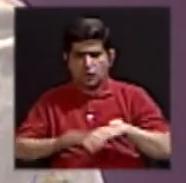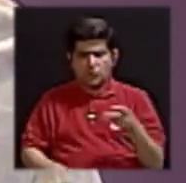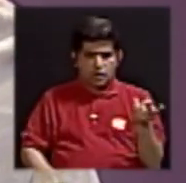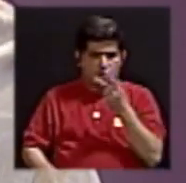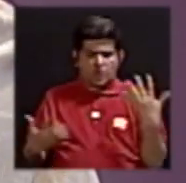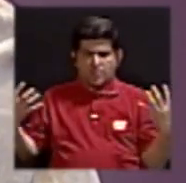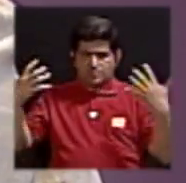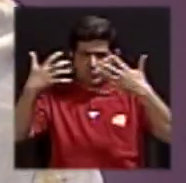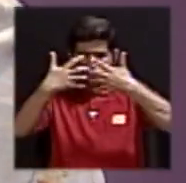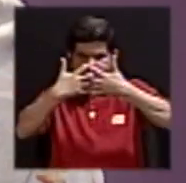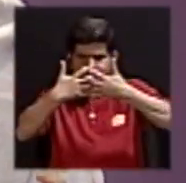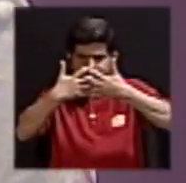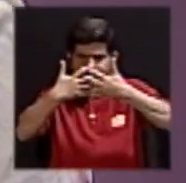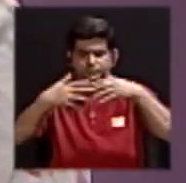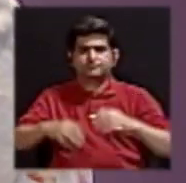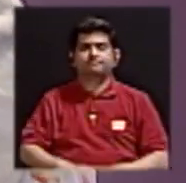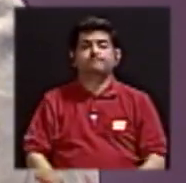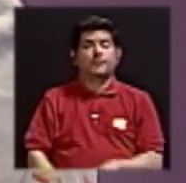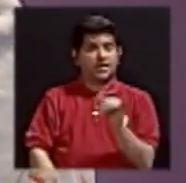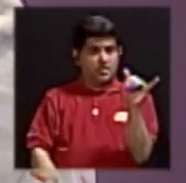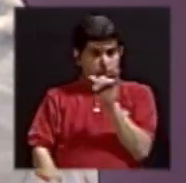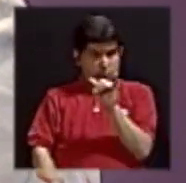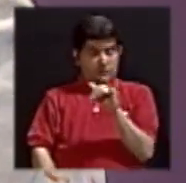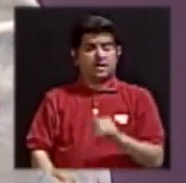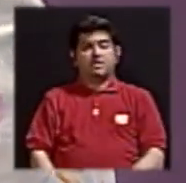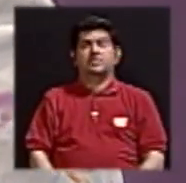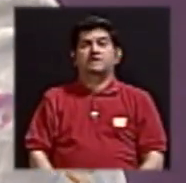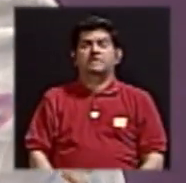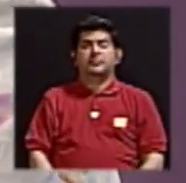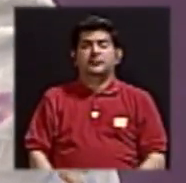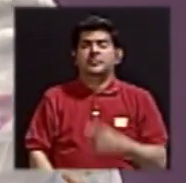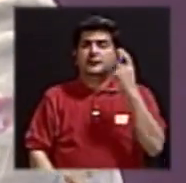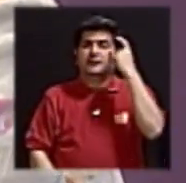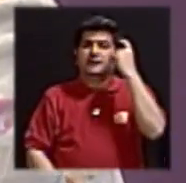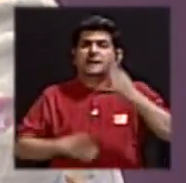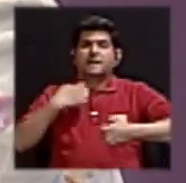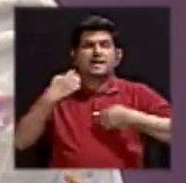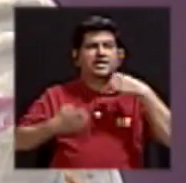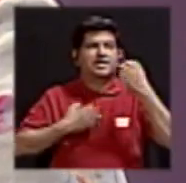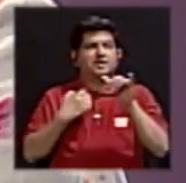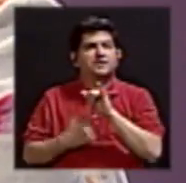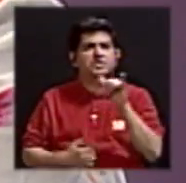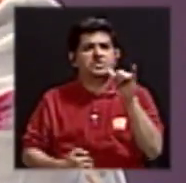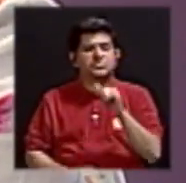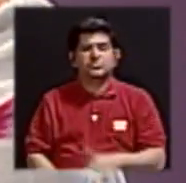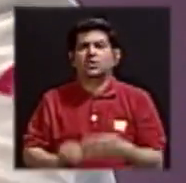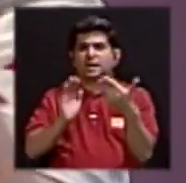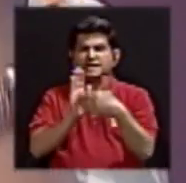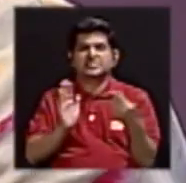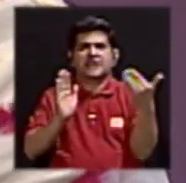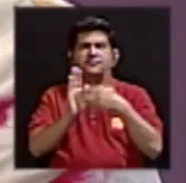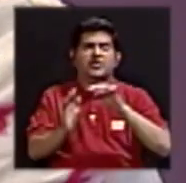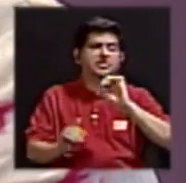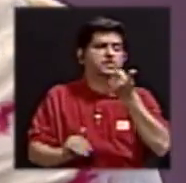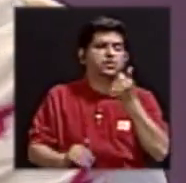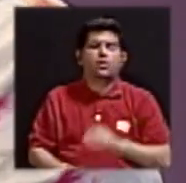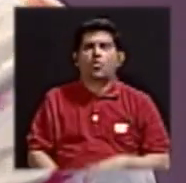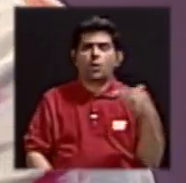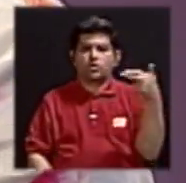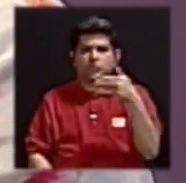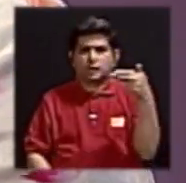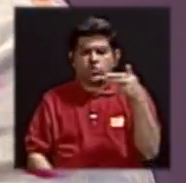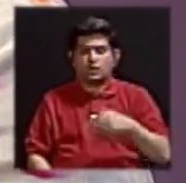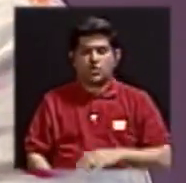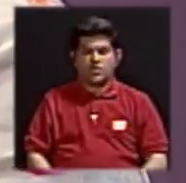complementa lo emocional. Y también, digamos, las emociones también se ven afectadas por otras hormonas que